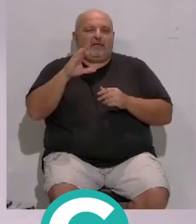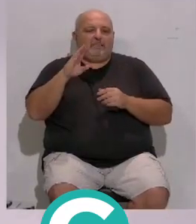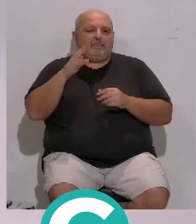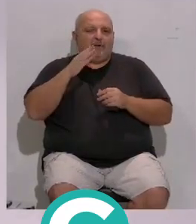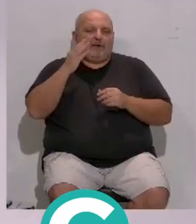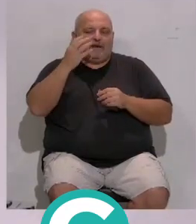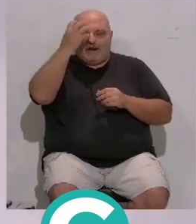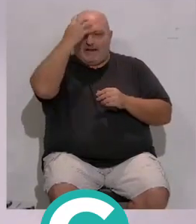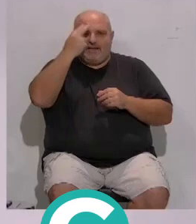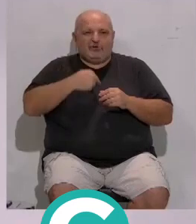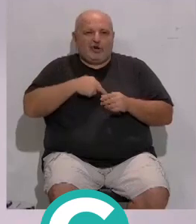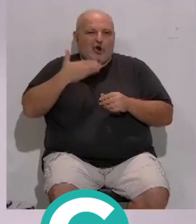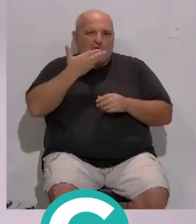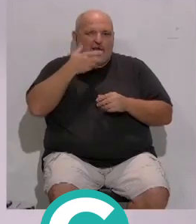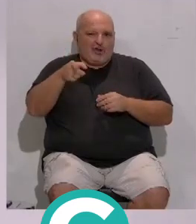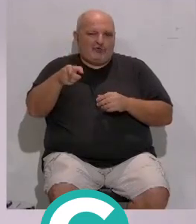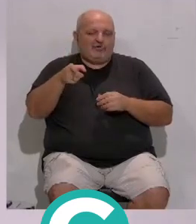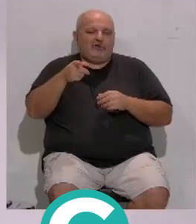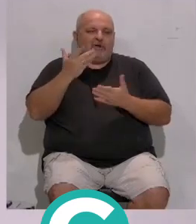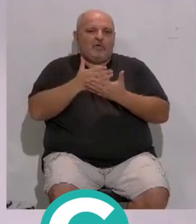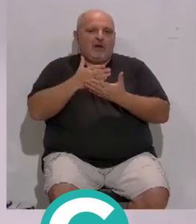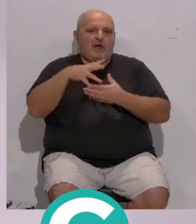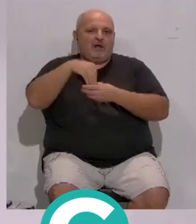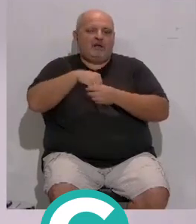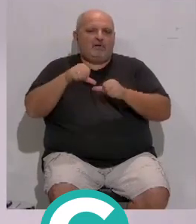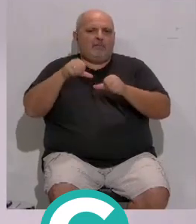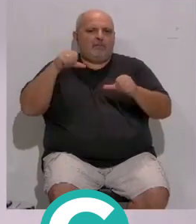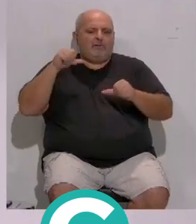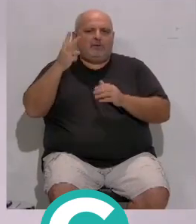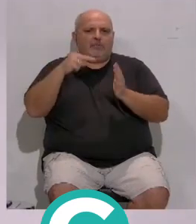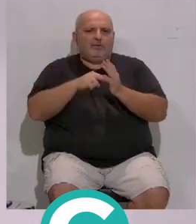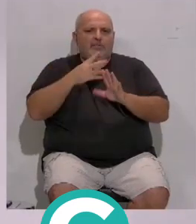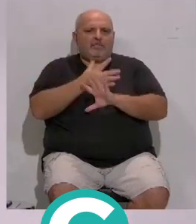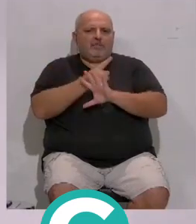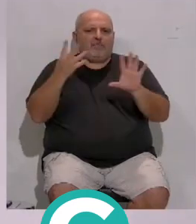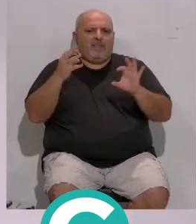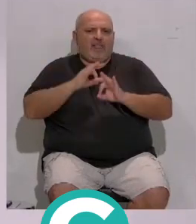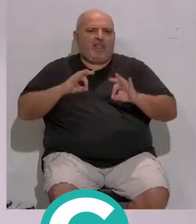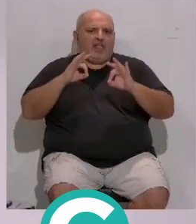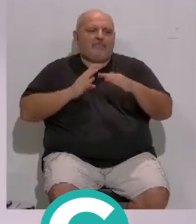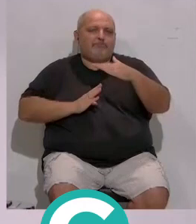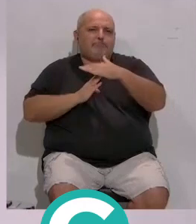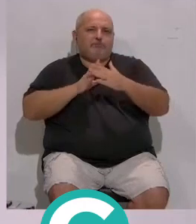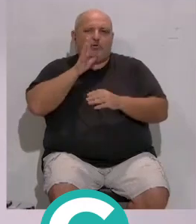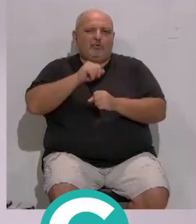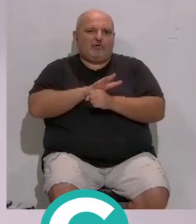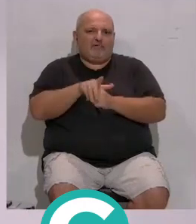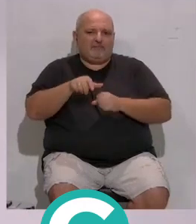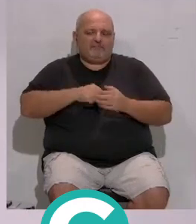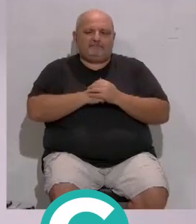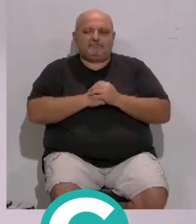Católicos... ...toma el relevo de este evento... ...de la Escuela Pública... ...que llevaba desde 2019... ...sin llevarse a cabo por la pandemia.